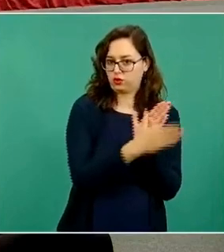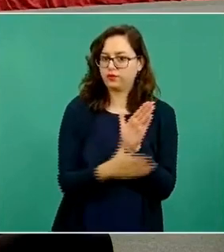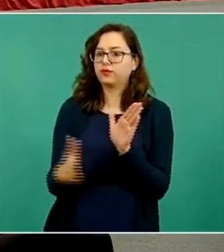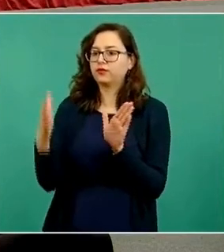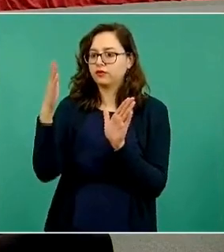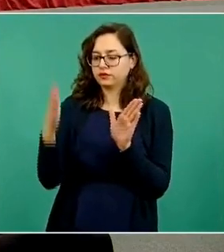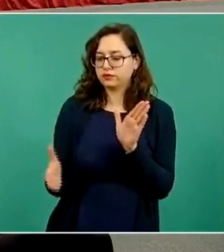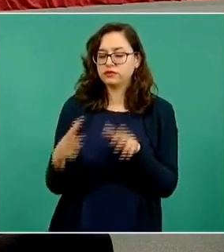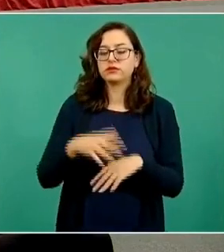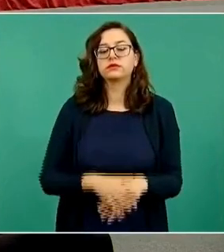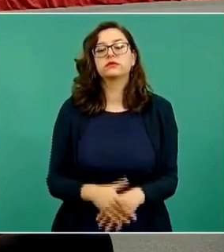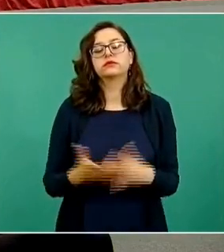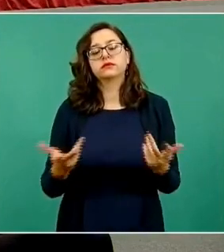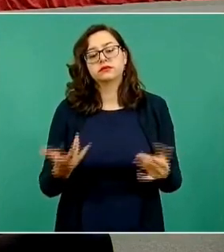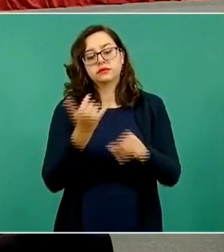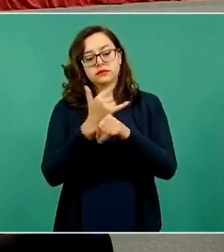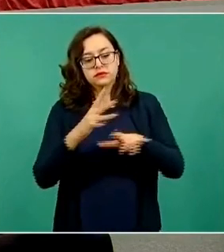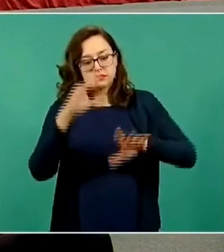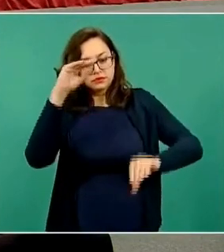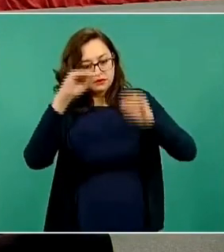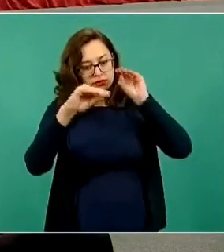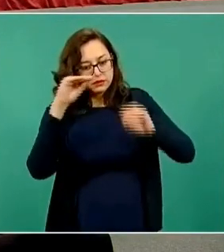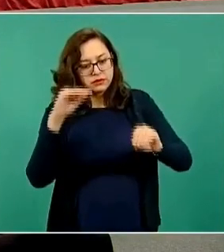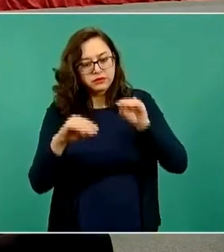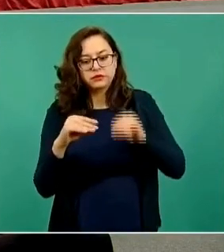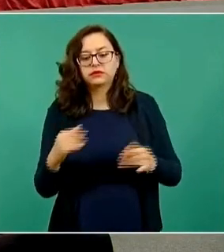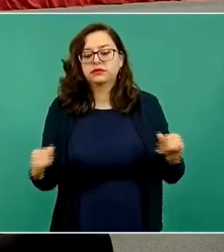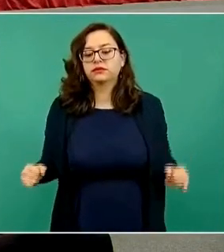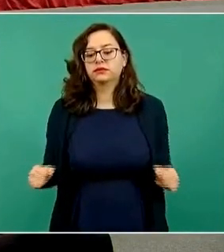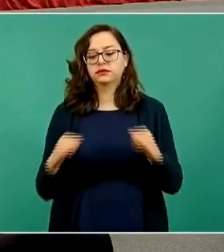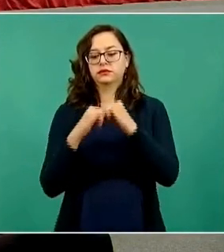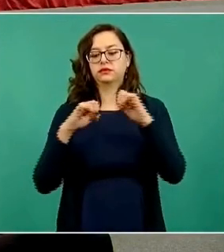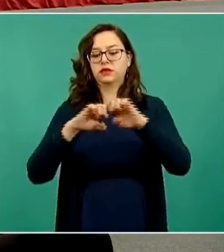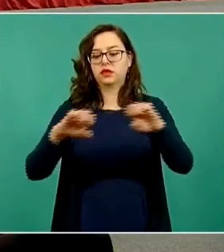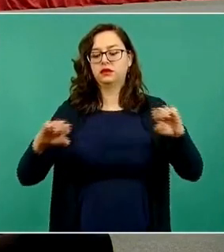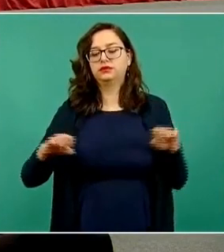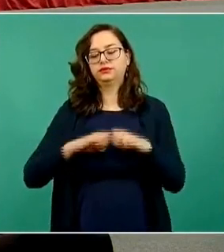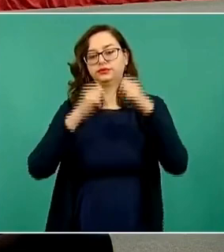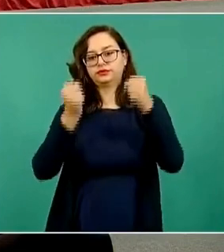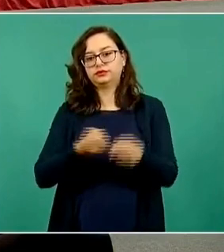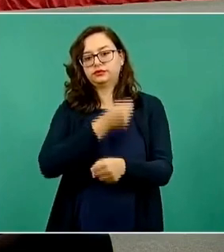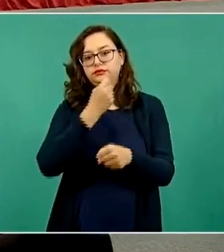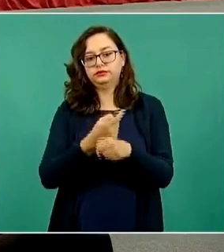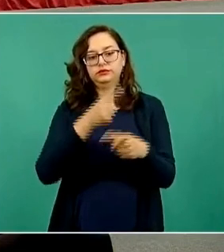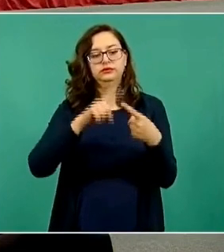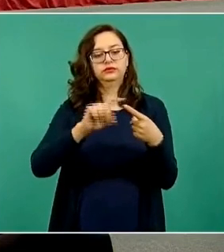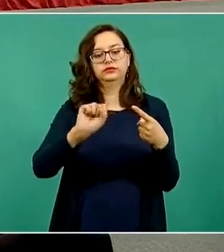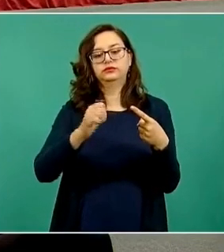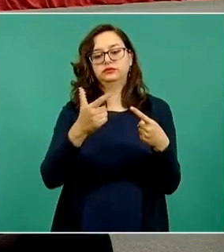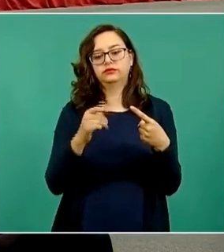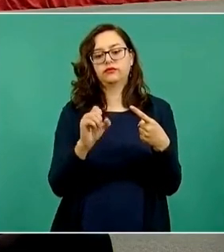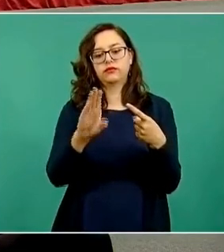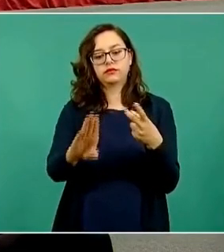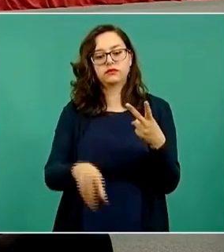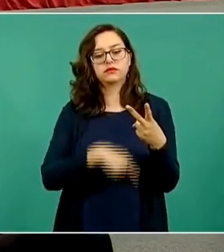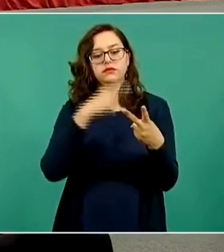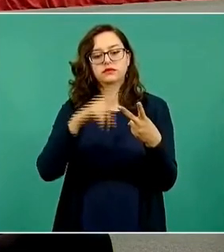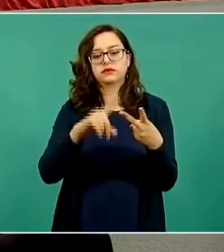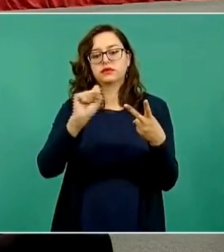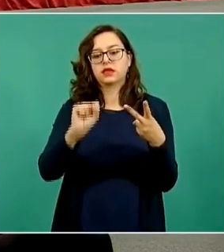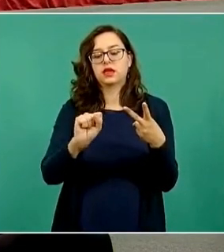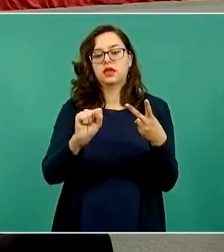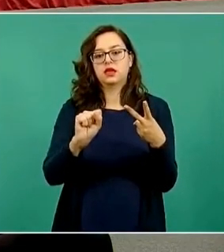las instituciones del Gabinete de Seguridad como la Secretaría de Gobernación, la Secretaría de Seguridad